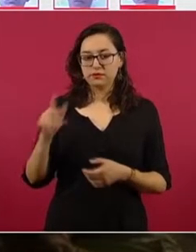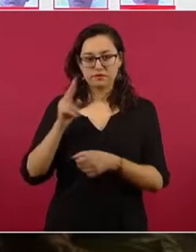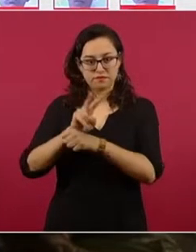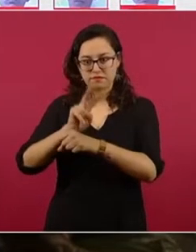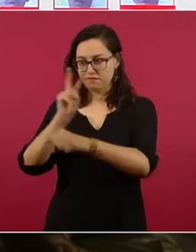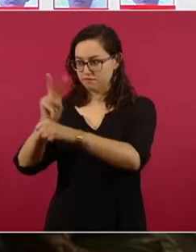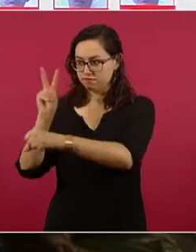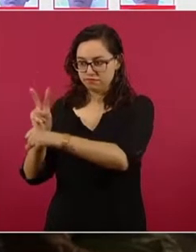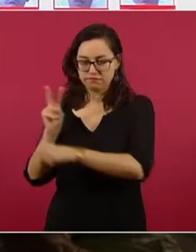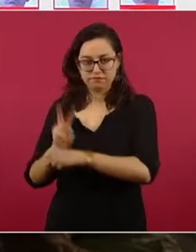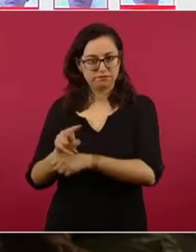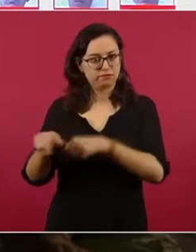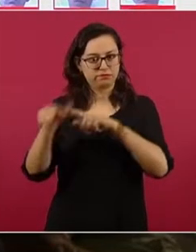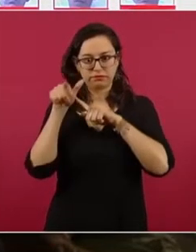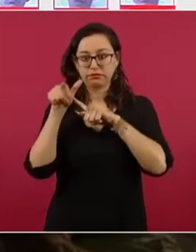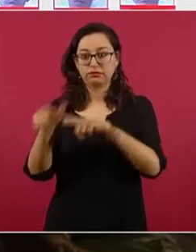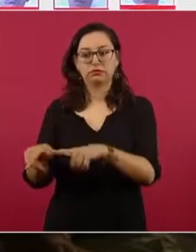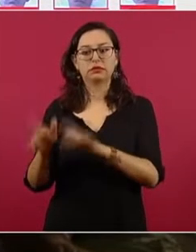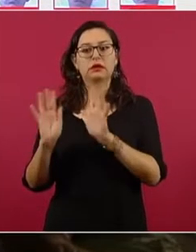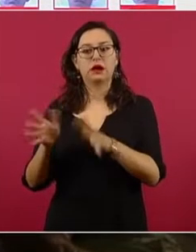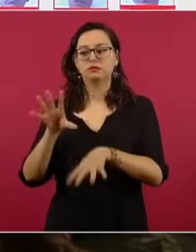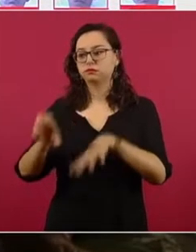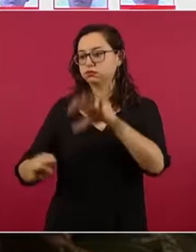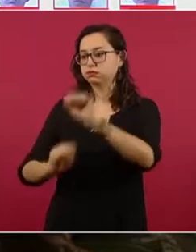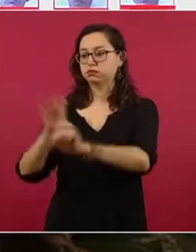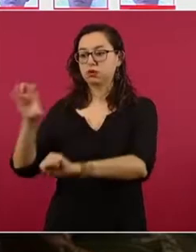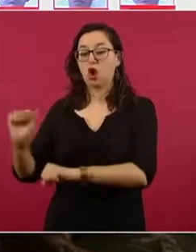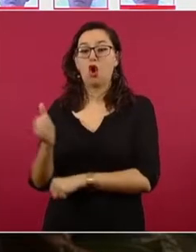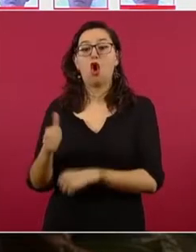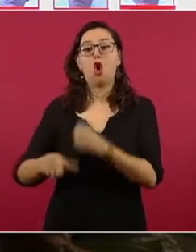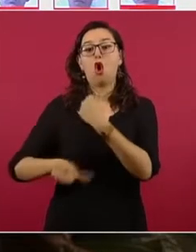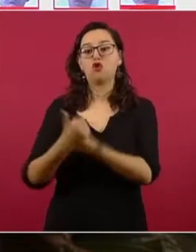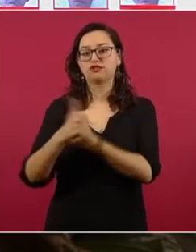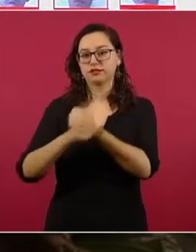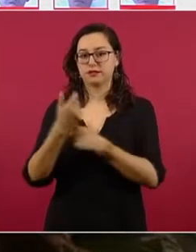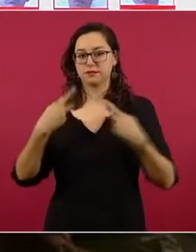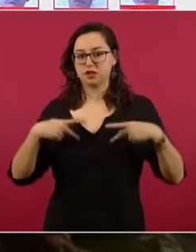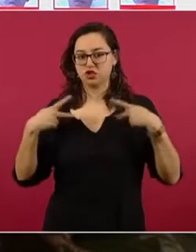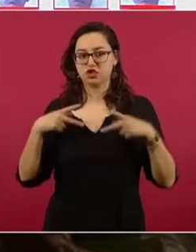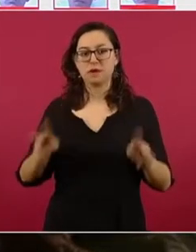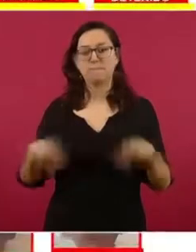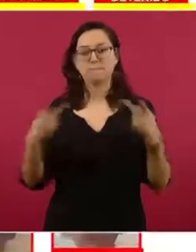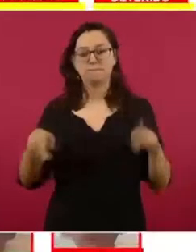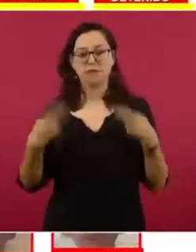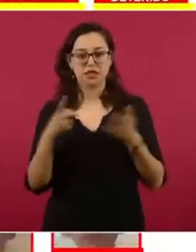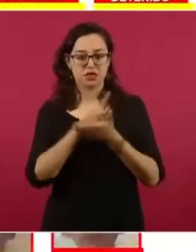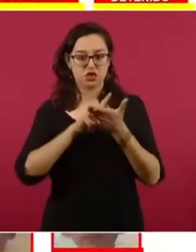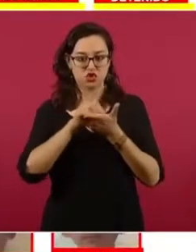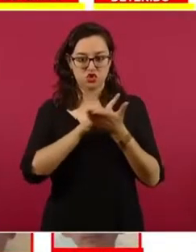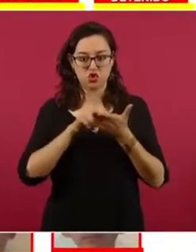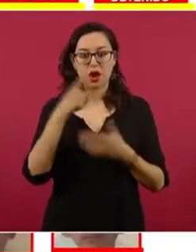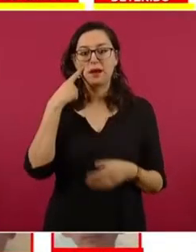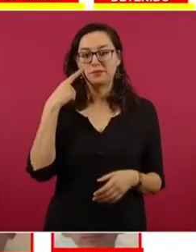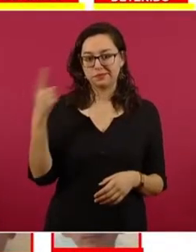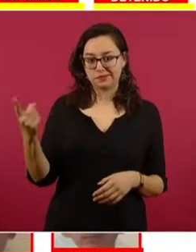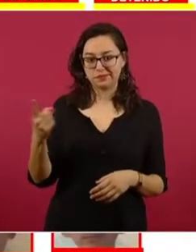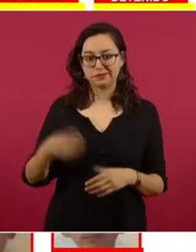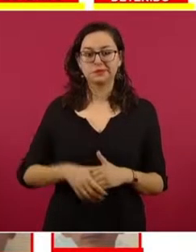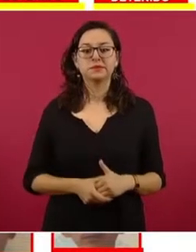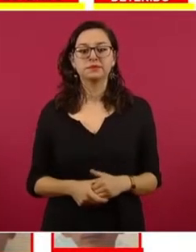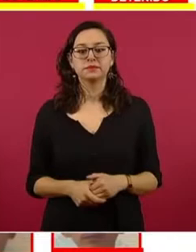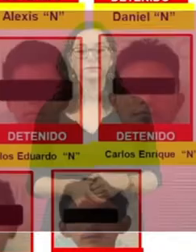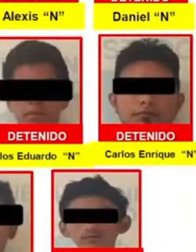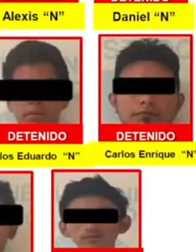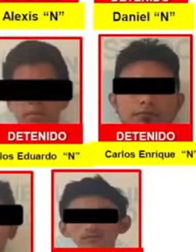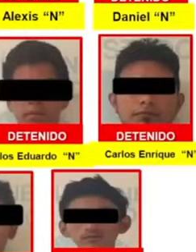narcomenudeo, las cuales ya fueron vinculadas a proceso penal, entre ellas hay un masculino